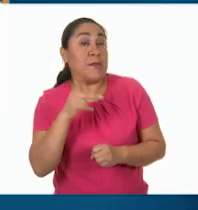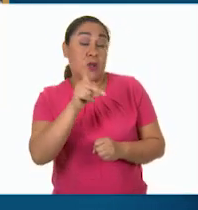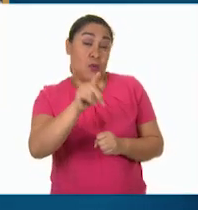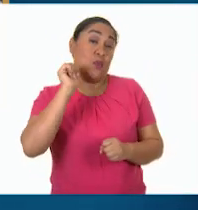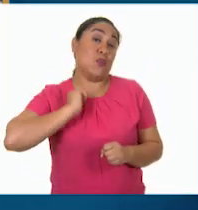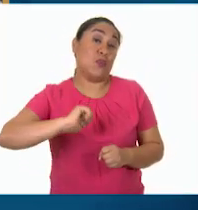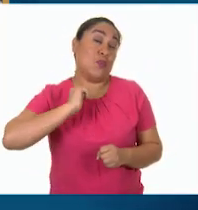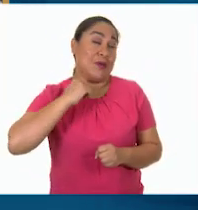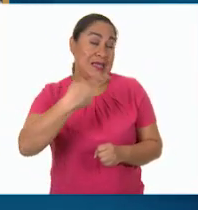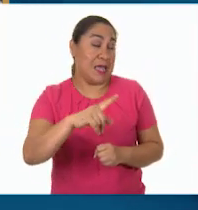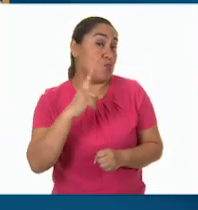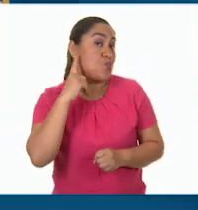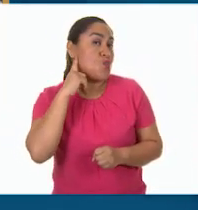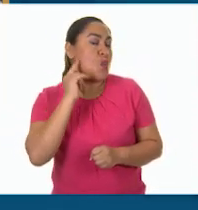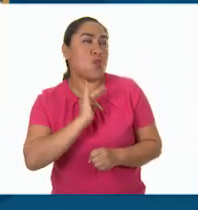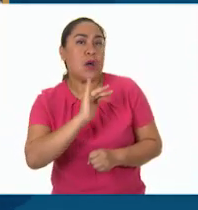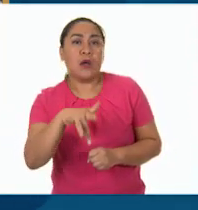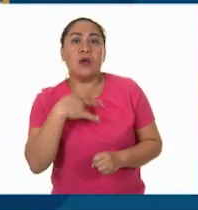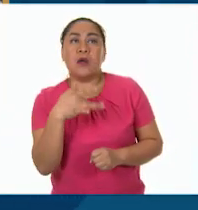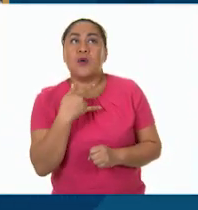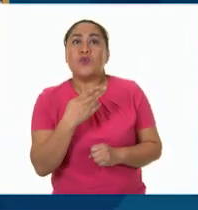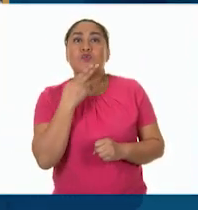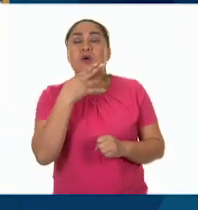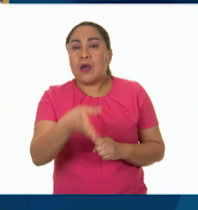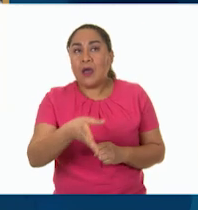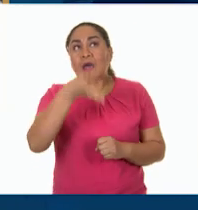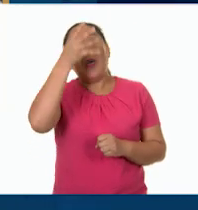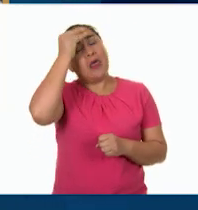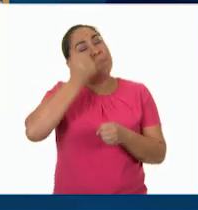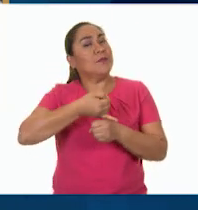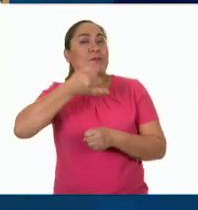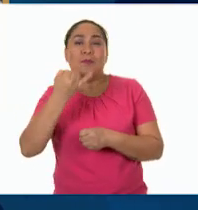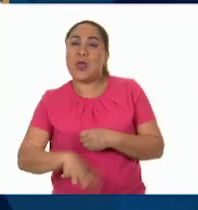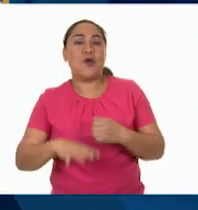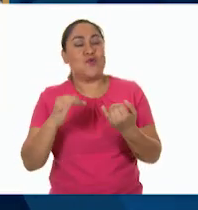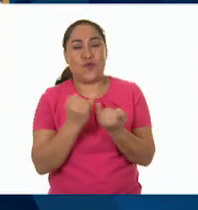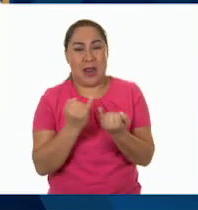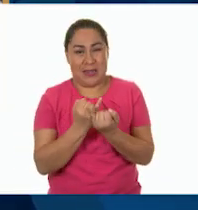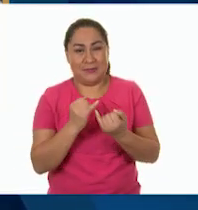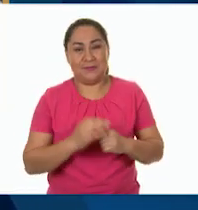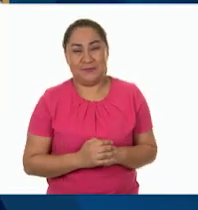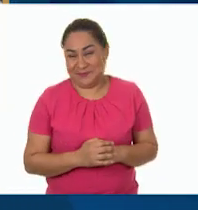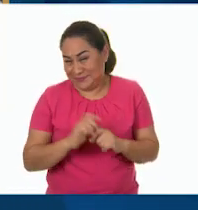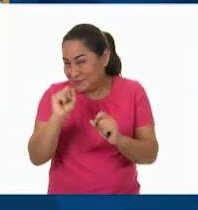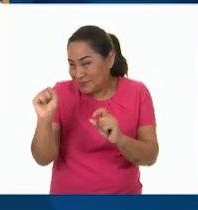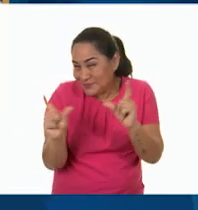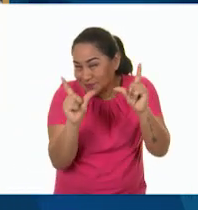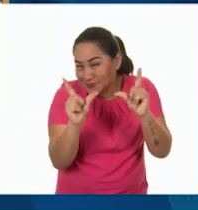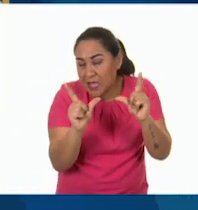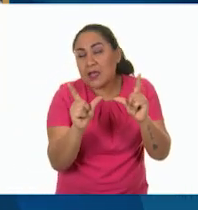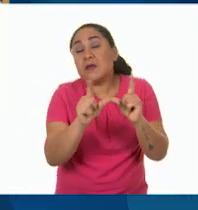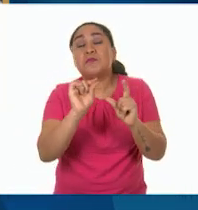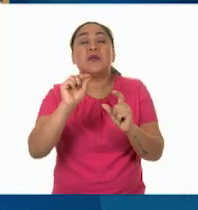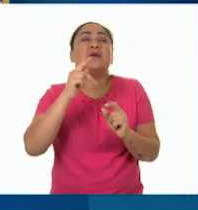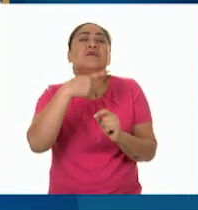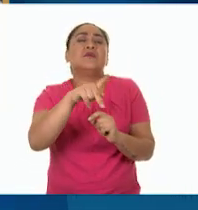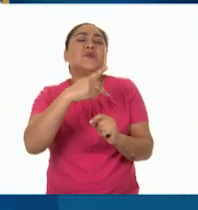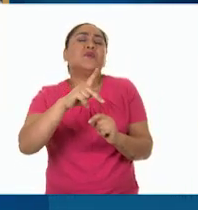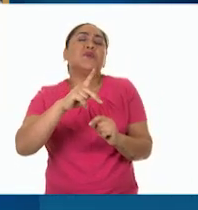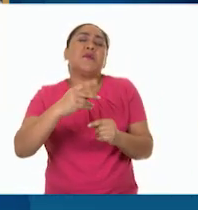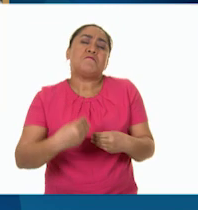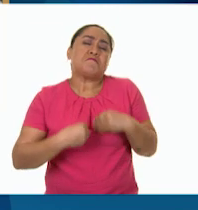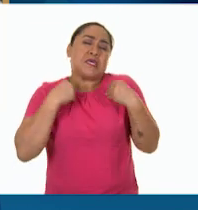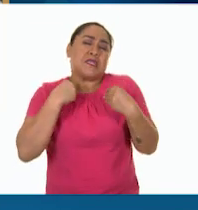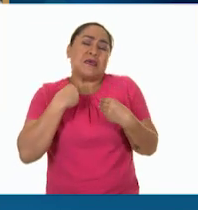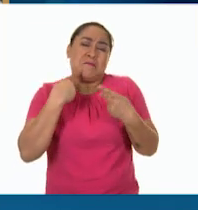que estuviera de fondo también se mostraba como parte del modelo a seguir. Esta escena es una representación del estilo de vida citadino,